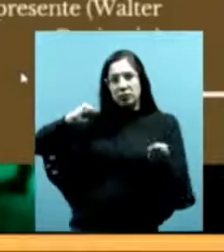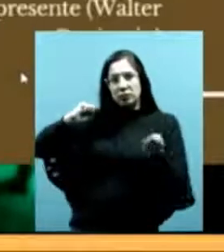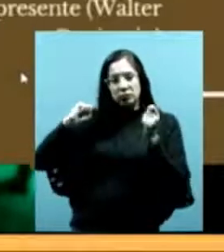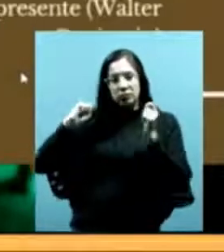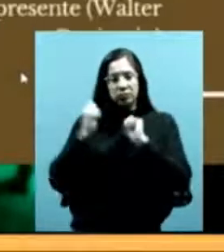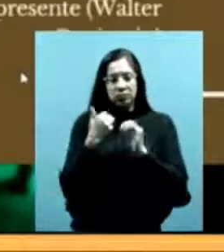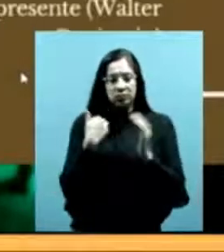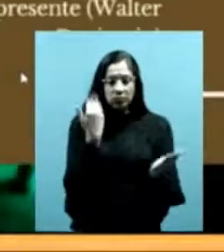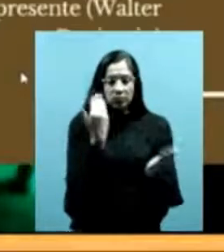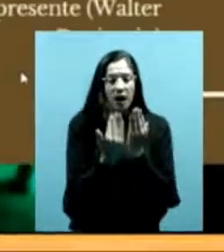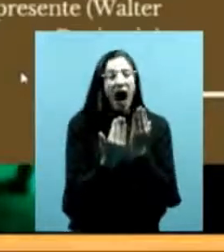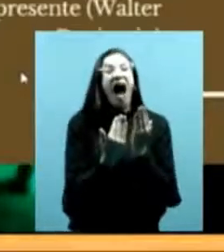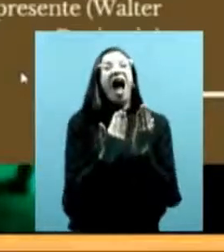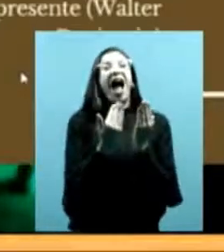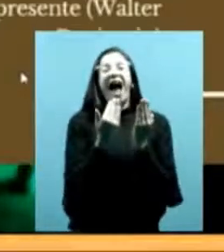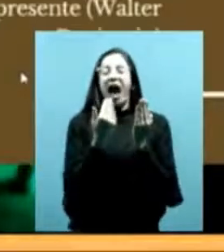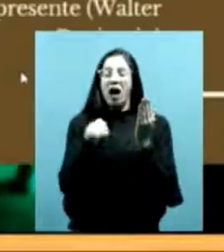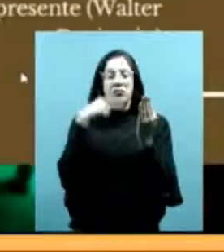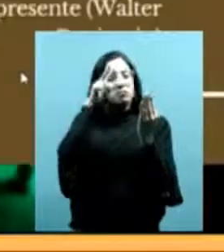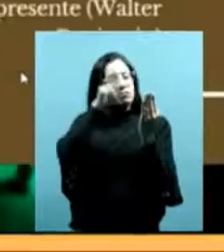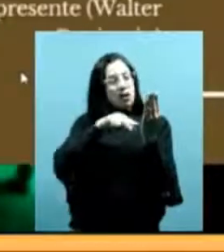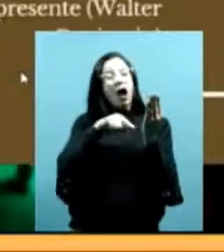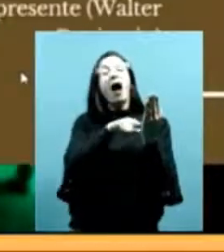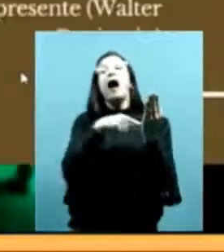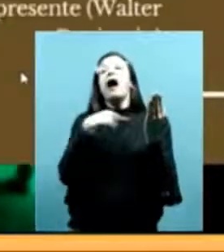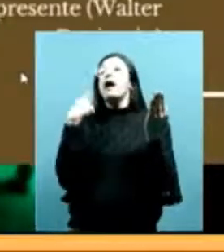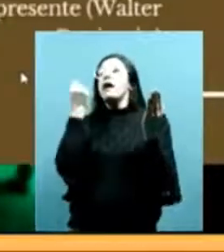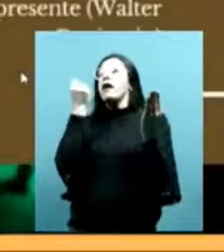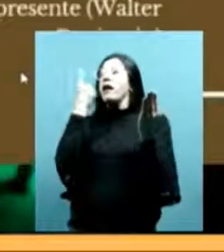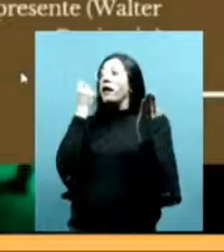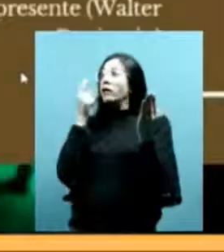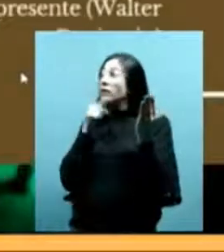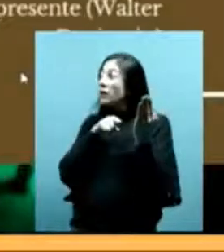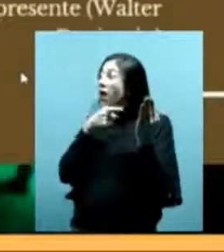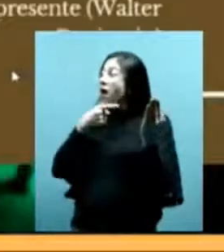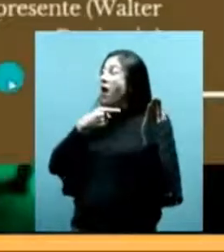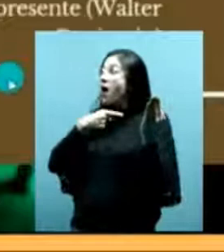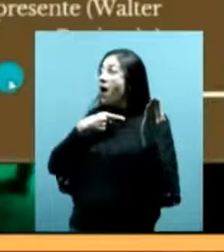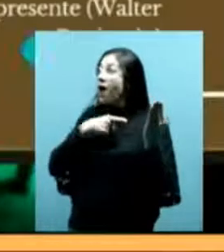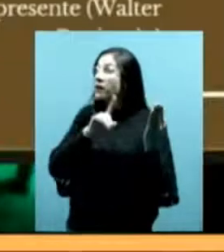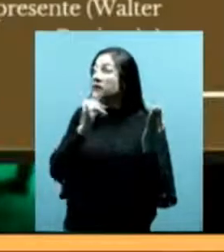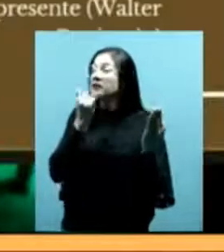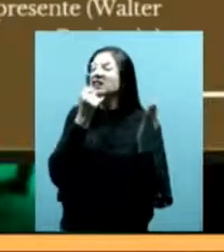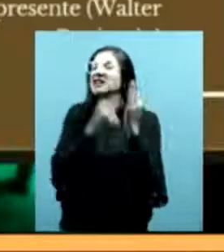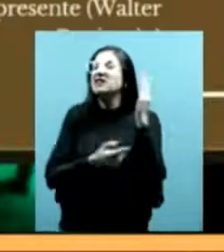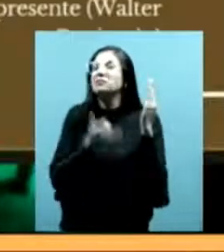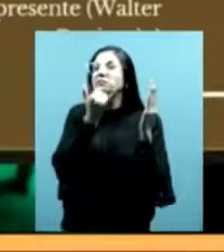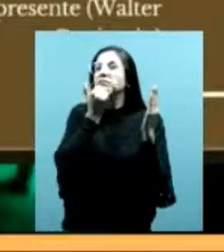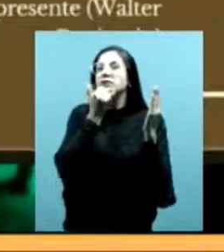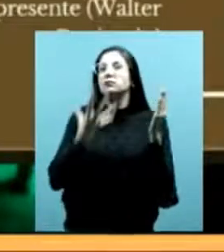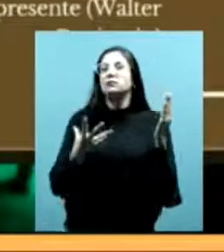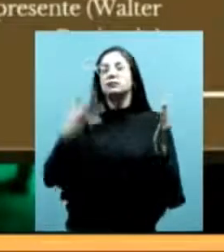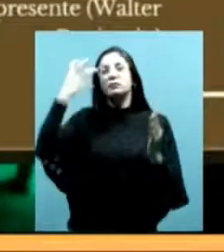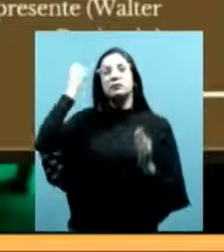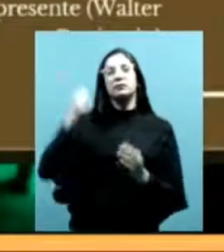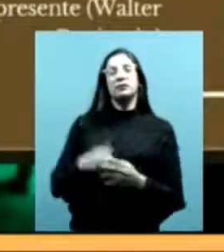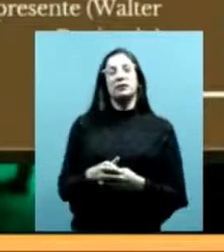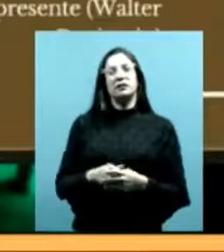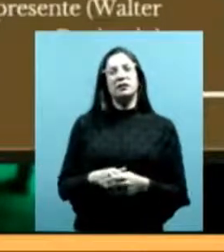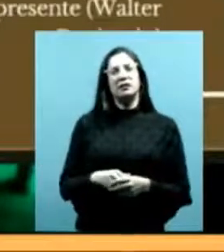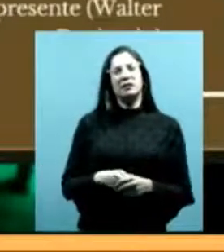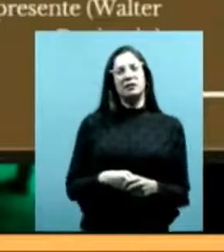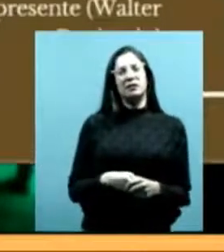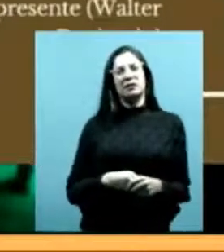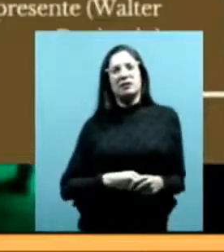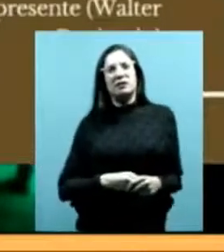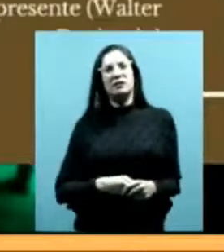entender y contar lo que fue el proceso de despojo bien ese guiño para dirigir